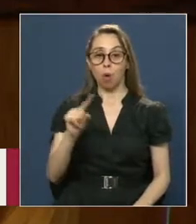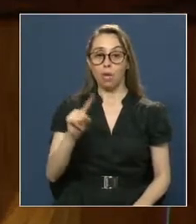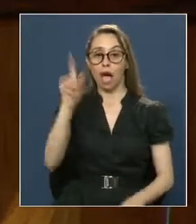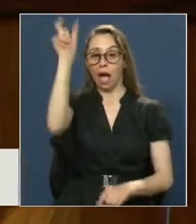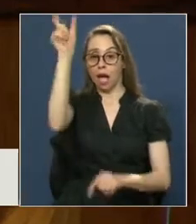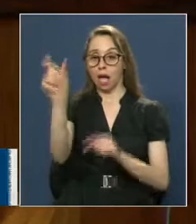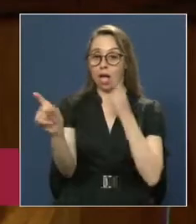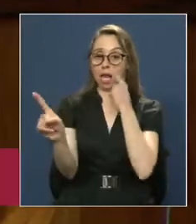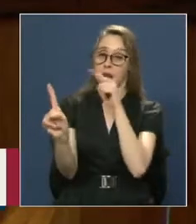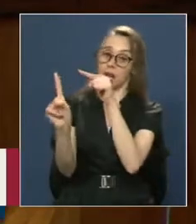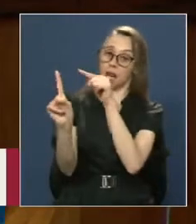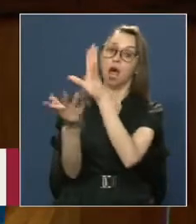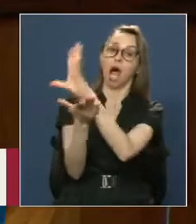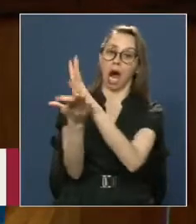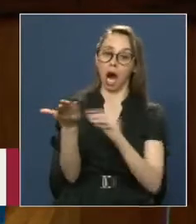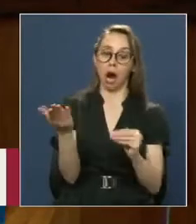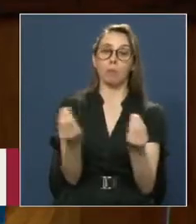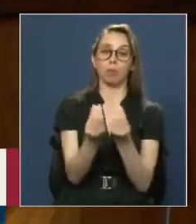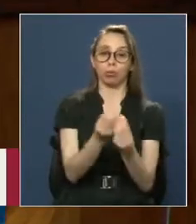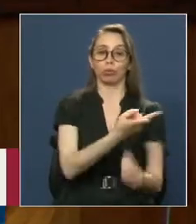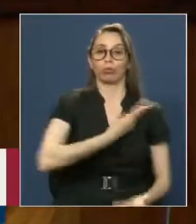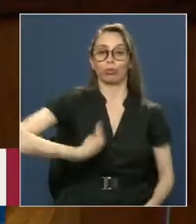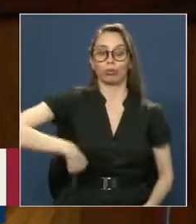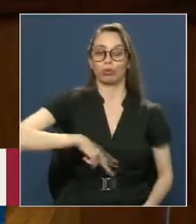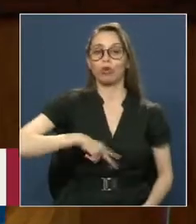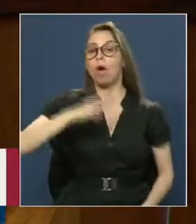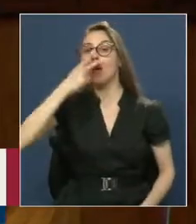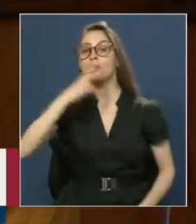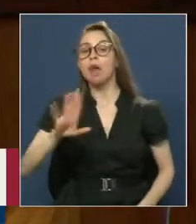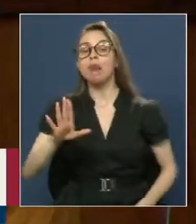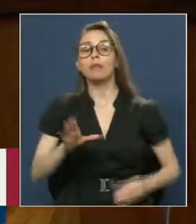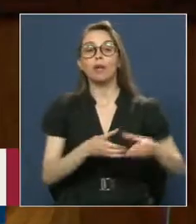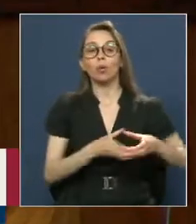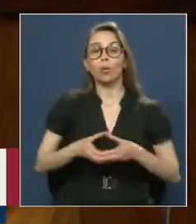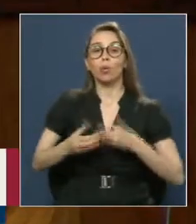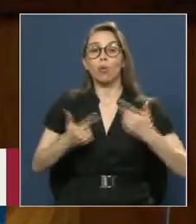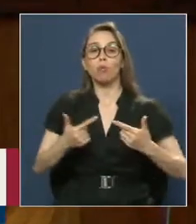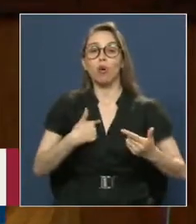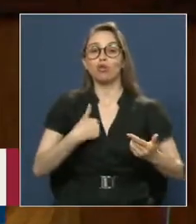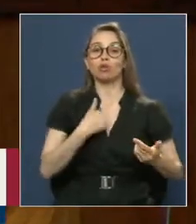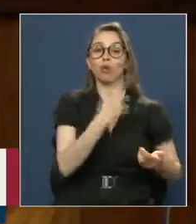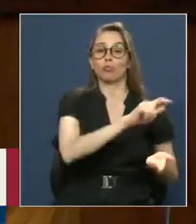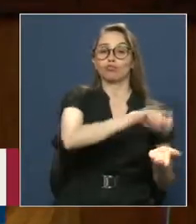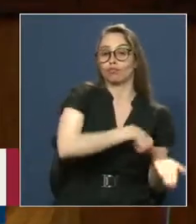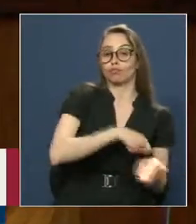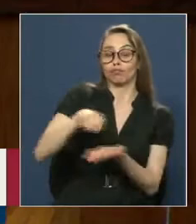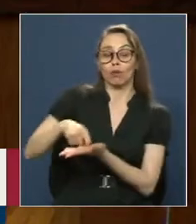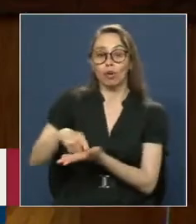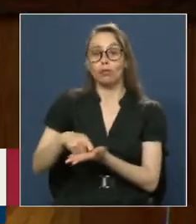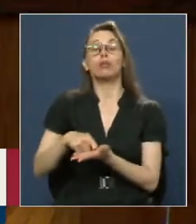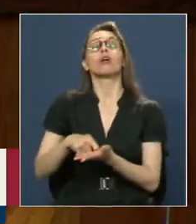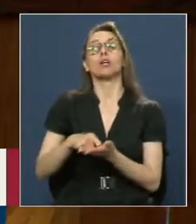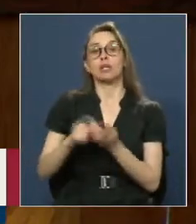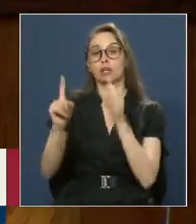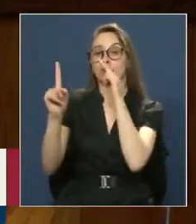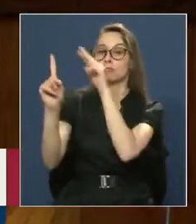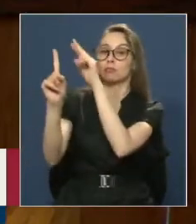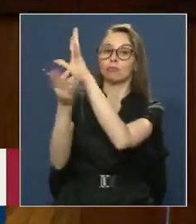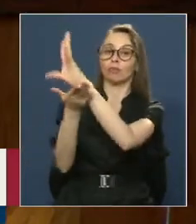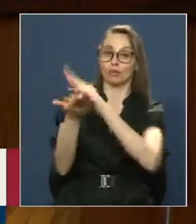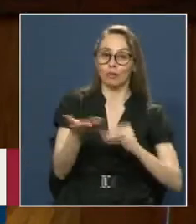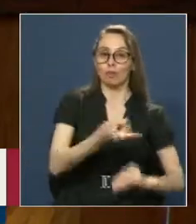un ejemplo Que muchos De nosotros Independientemente Del sector Político Al que pertenecemos Debíamos tratar De seguir Como